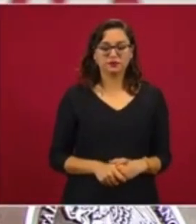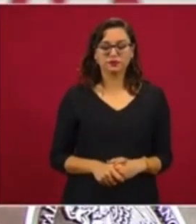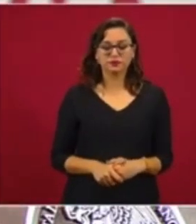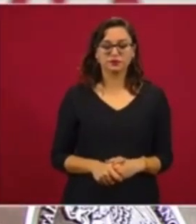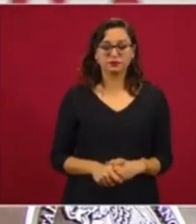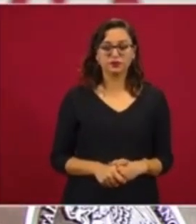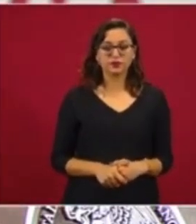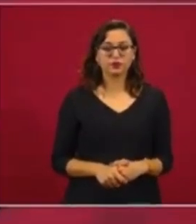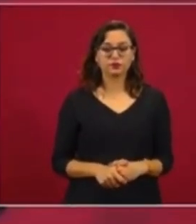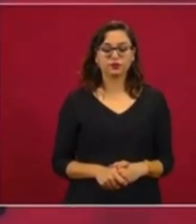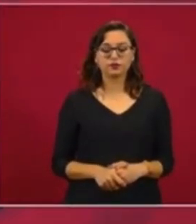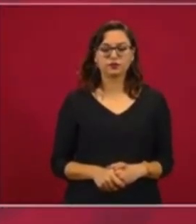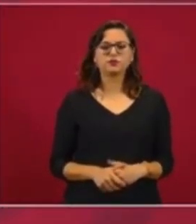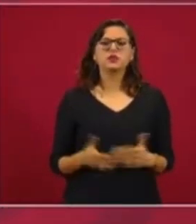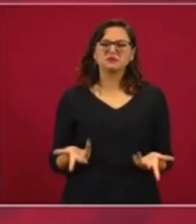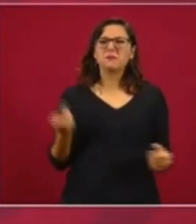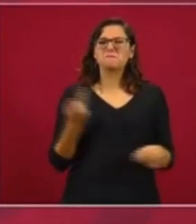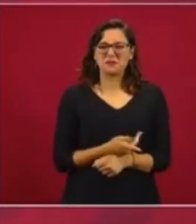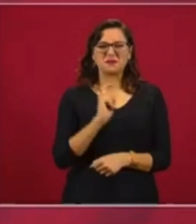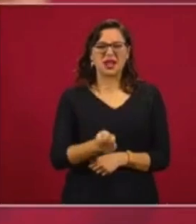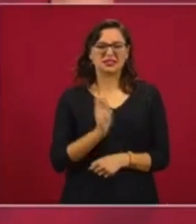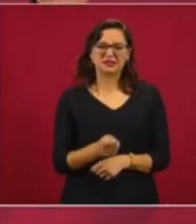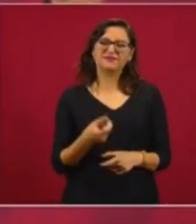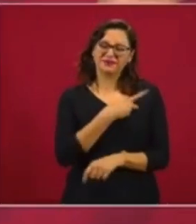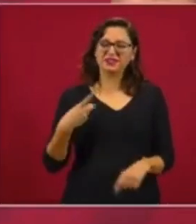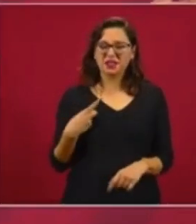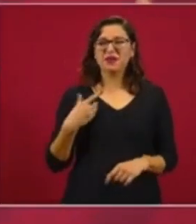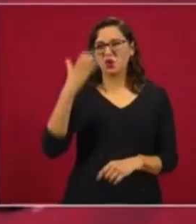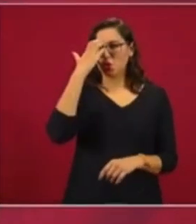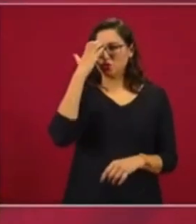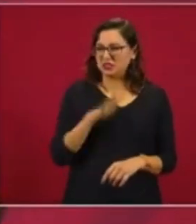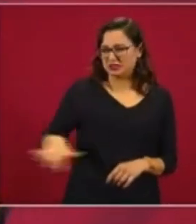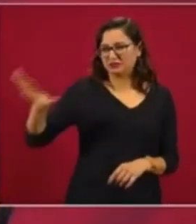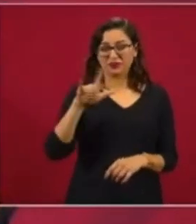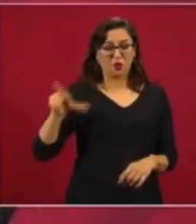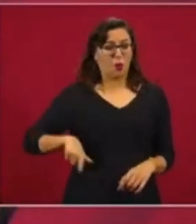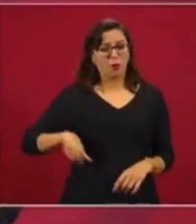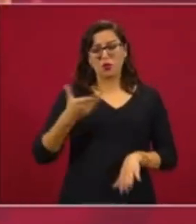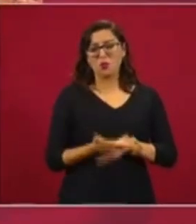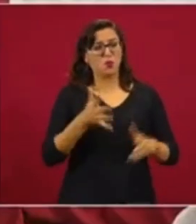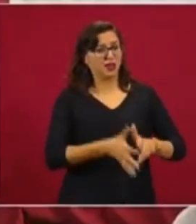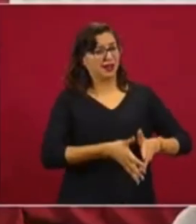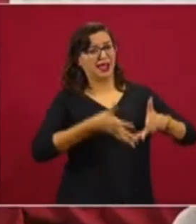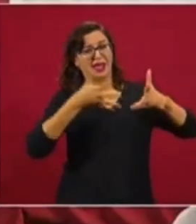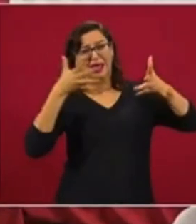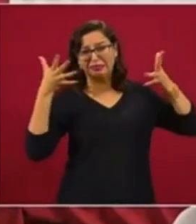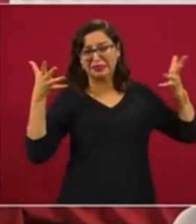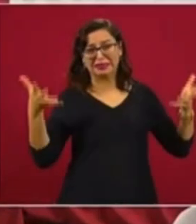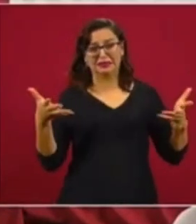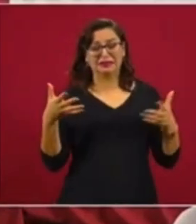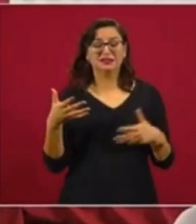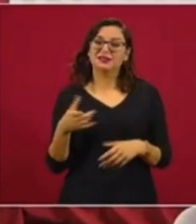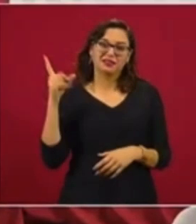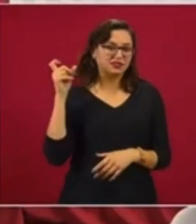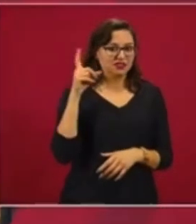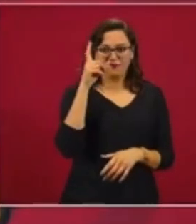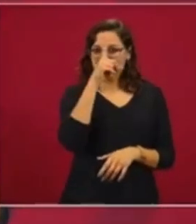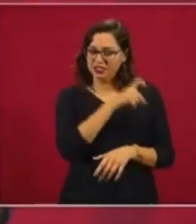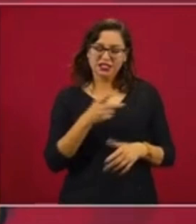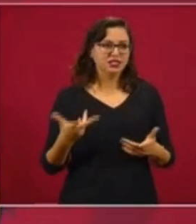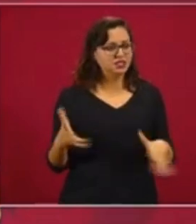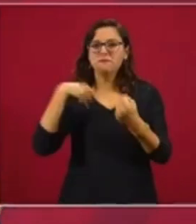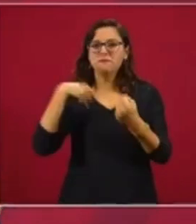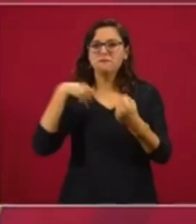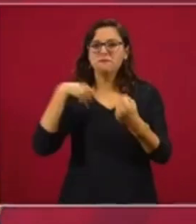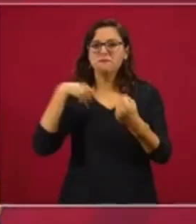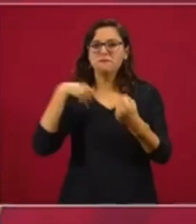¿Qué pasa? Es interesante esto también que lo sepa la gente, es muy grande el gobierno, por eso cuesta también moverlo, por eso